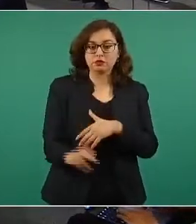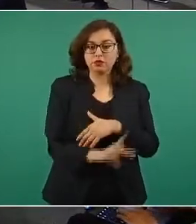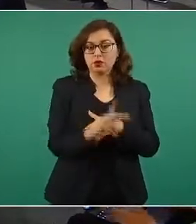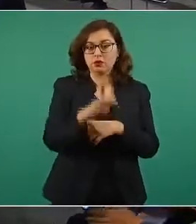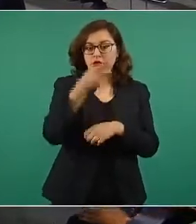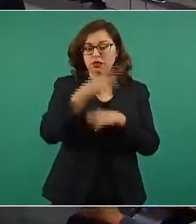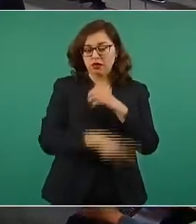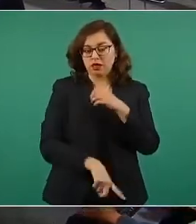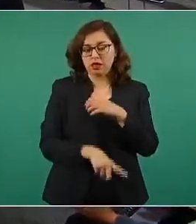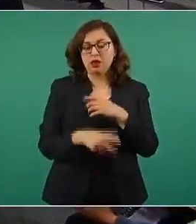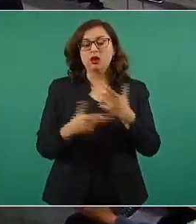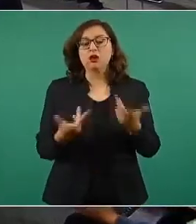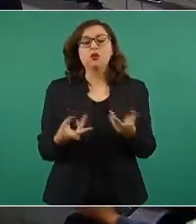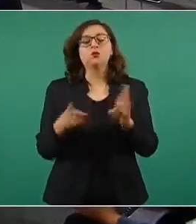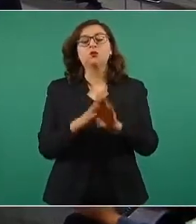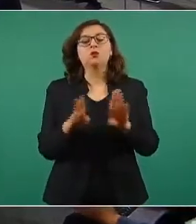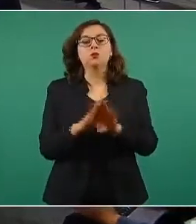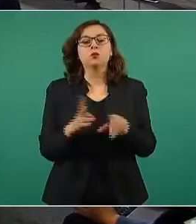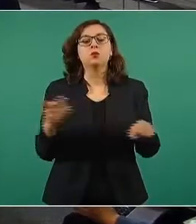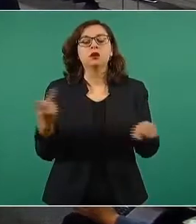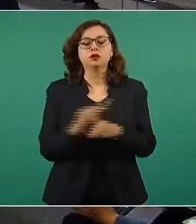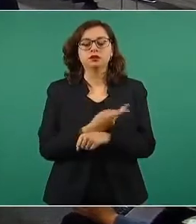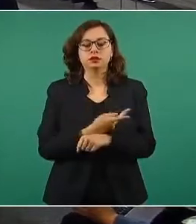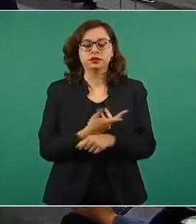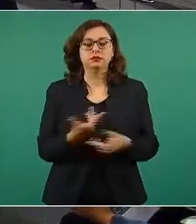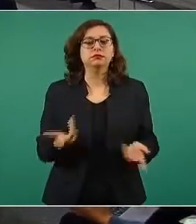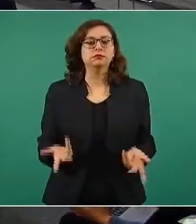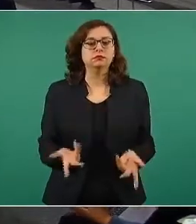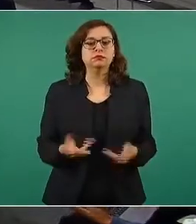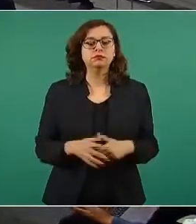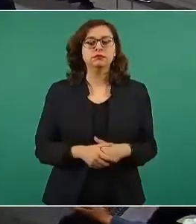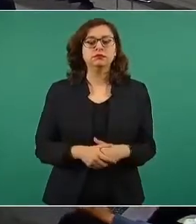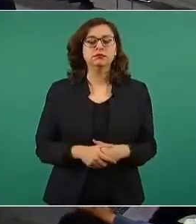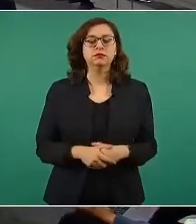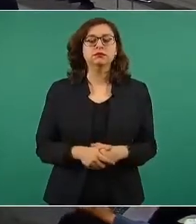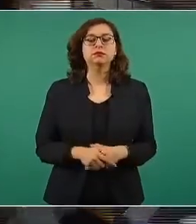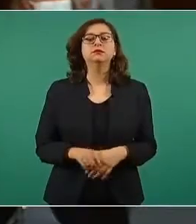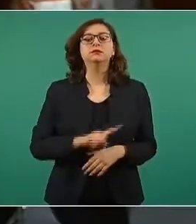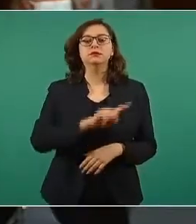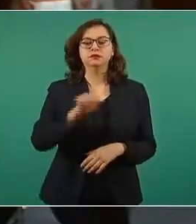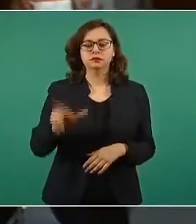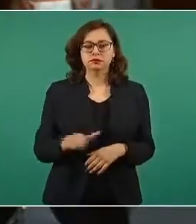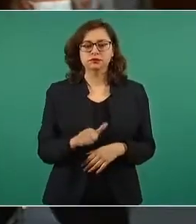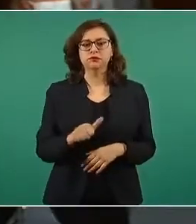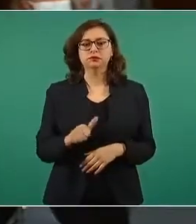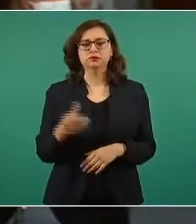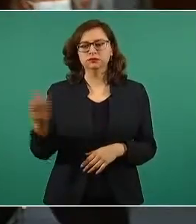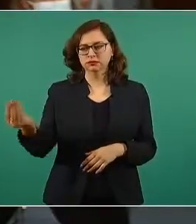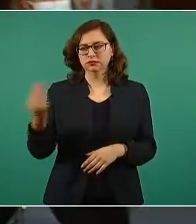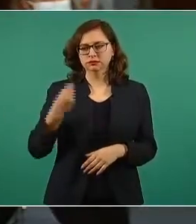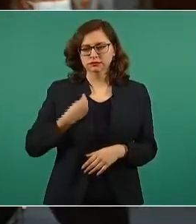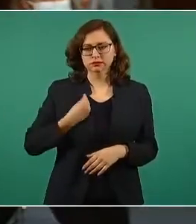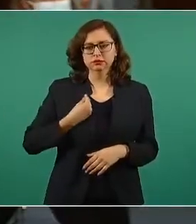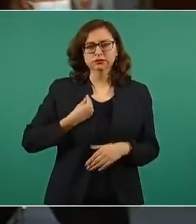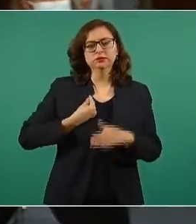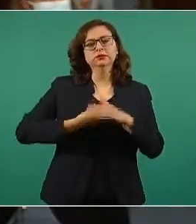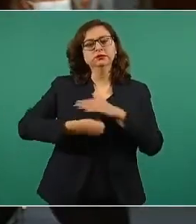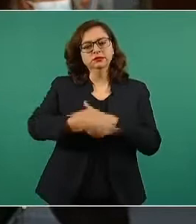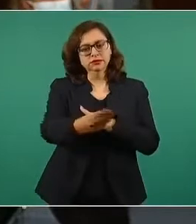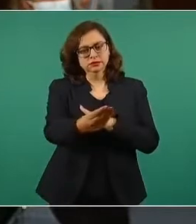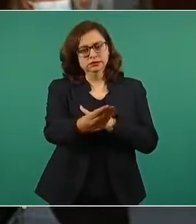proyecto o cómo le van a hacer. Y si quiere, luego le mando lo que me mandaron de